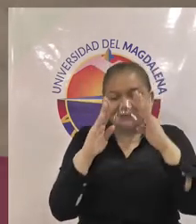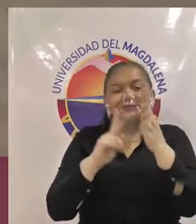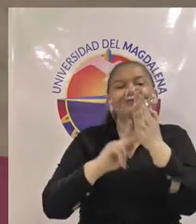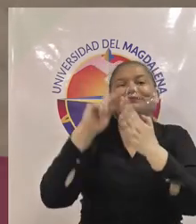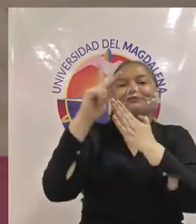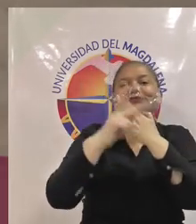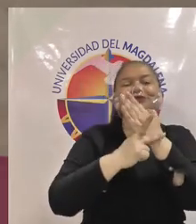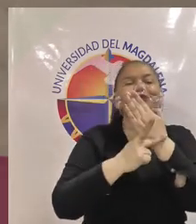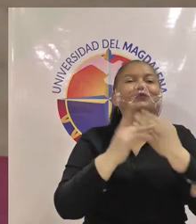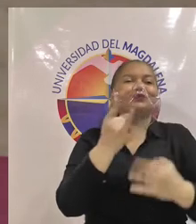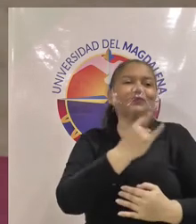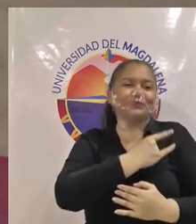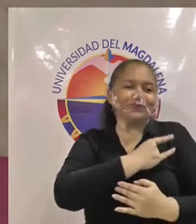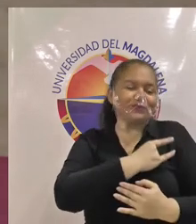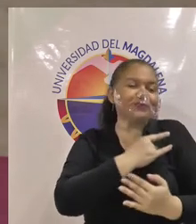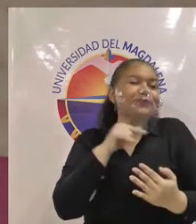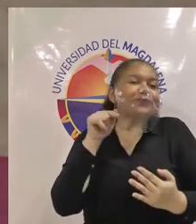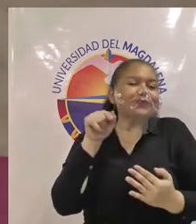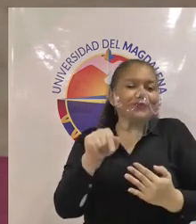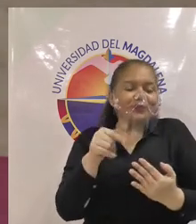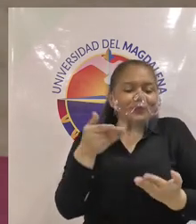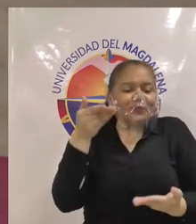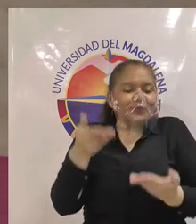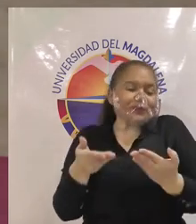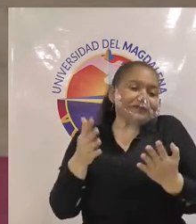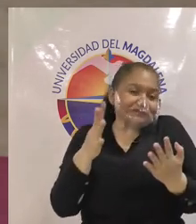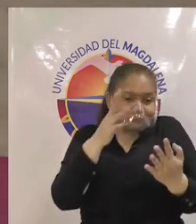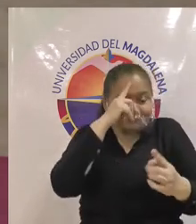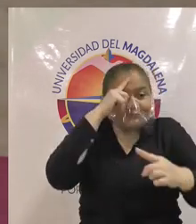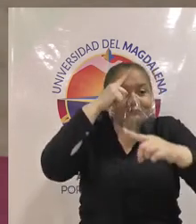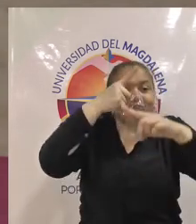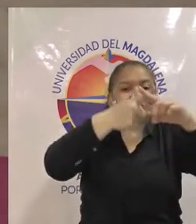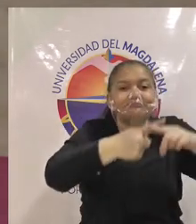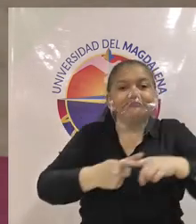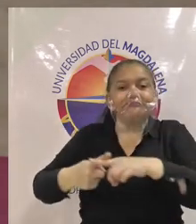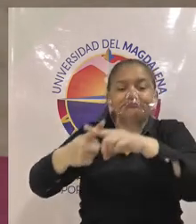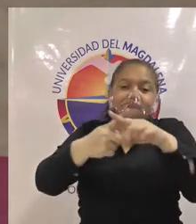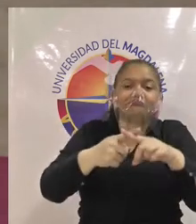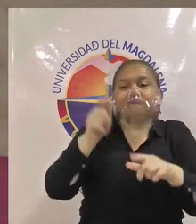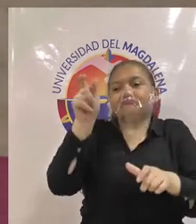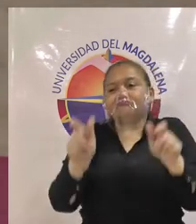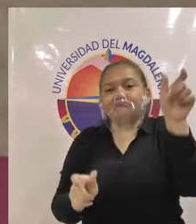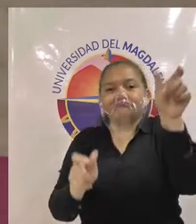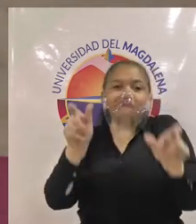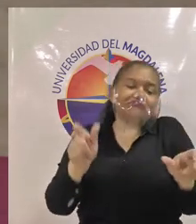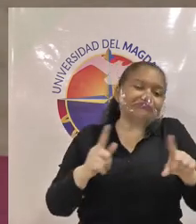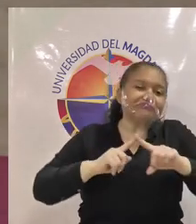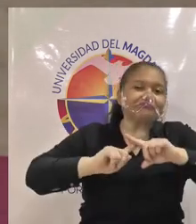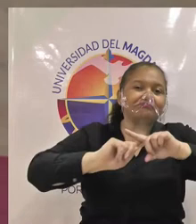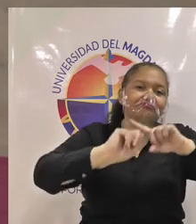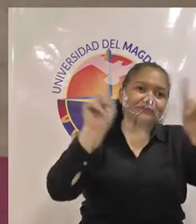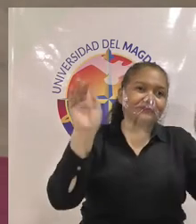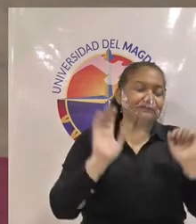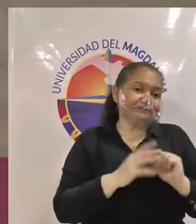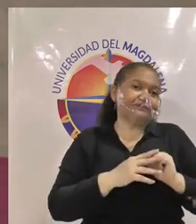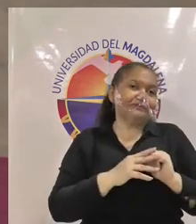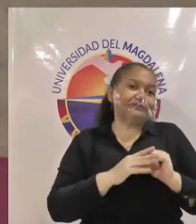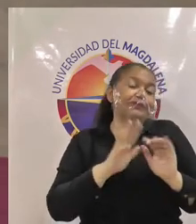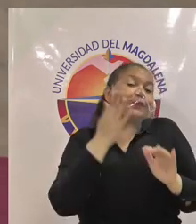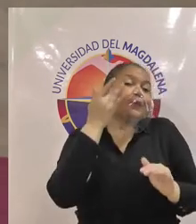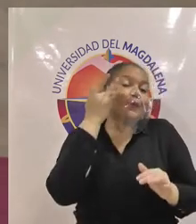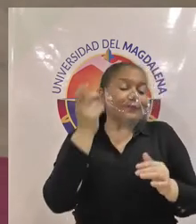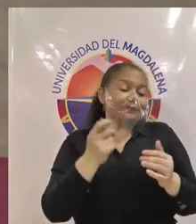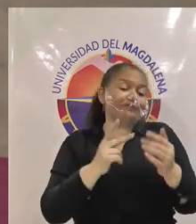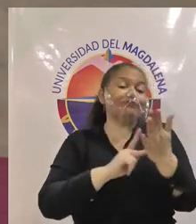equipo de trabajo y construyendo a partir de las diferencias porque también tenemos presente de que no es un proyecto que nada más depende